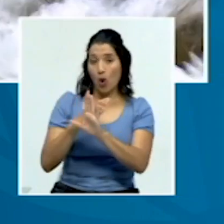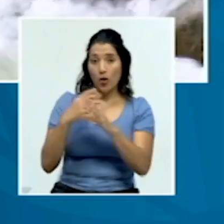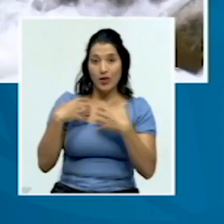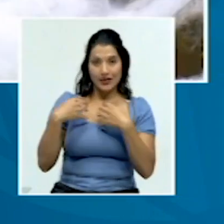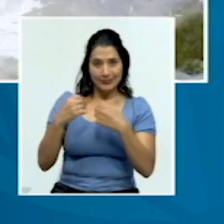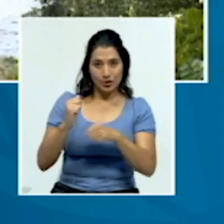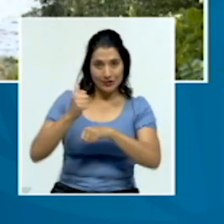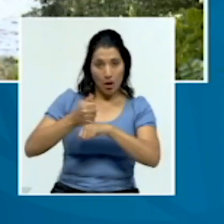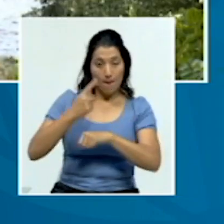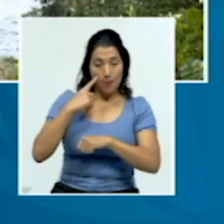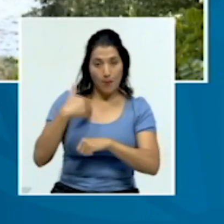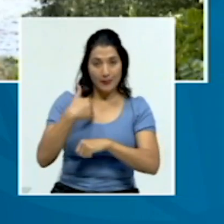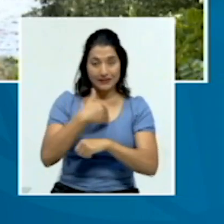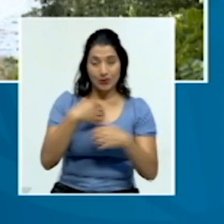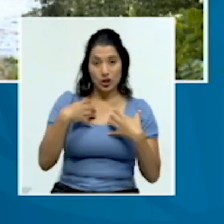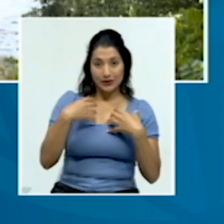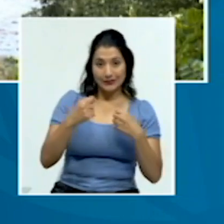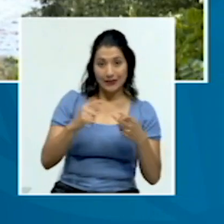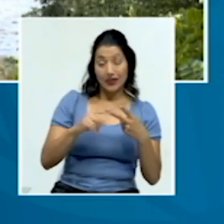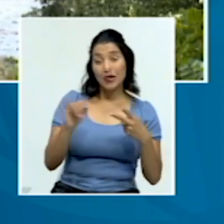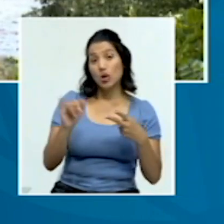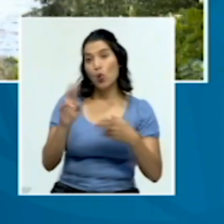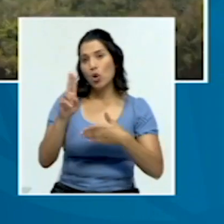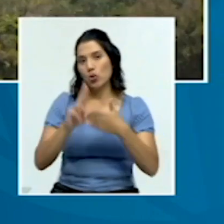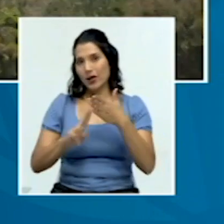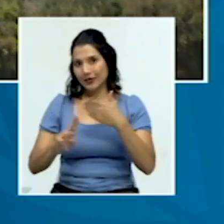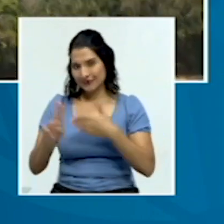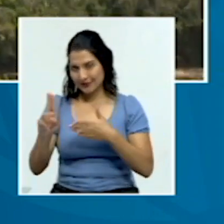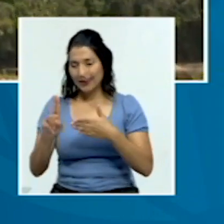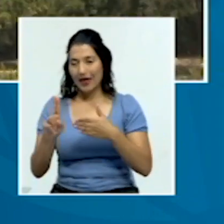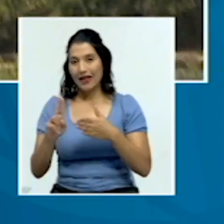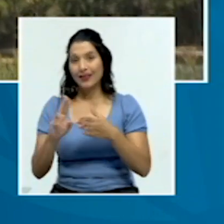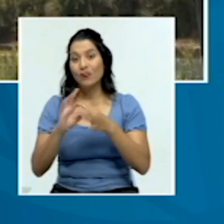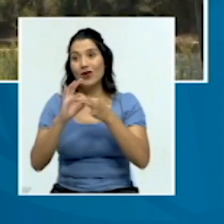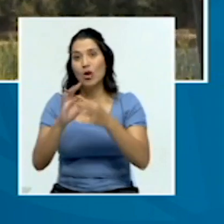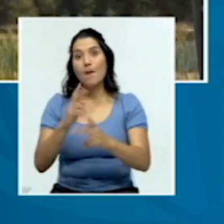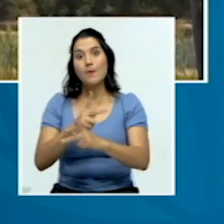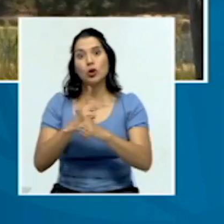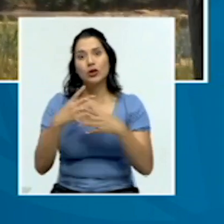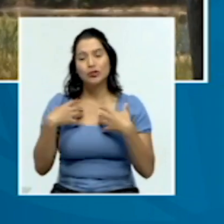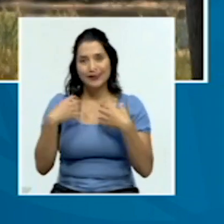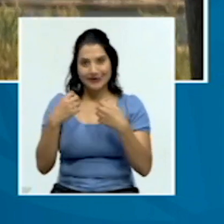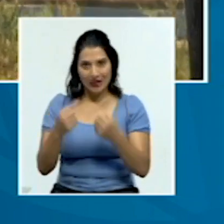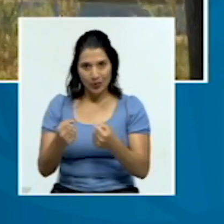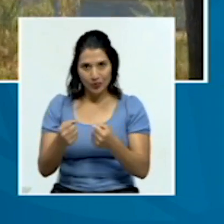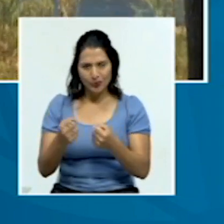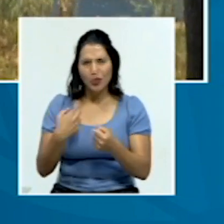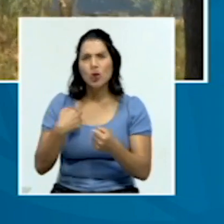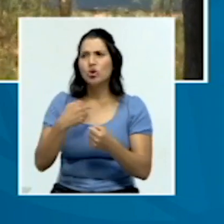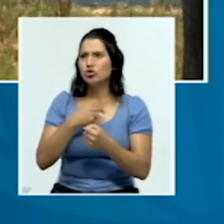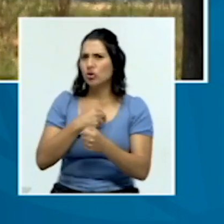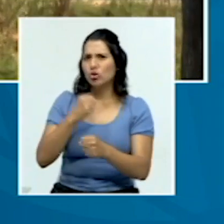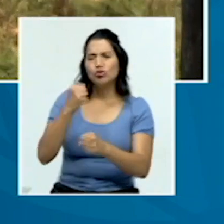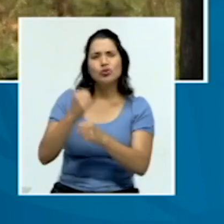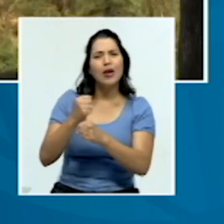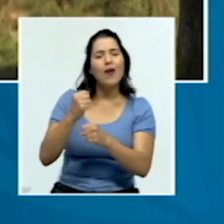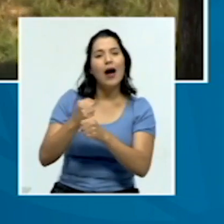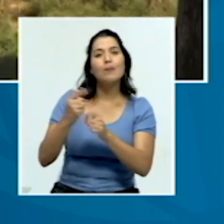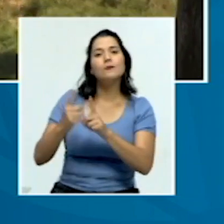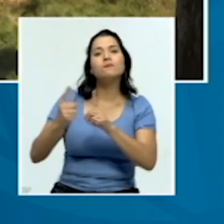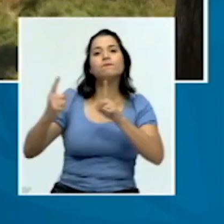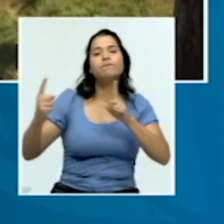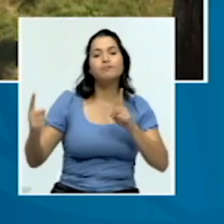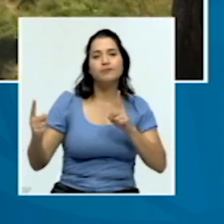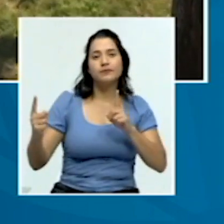Salud como por las instituciones universitarias de protección en salud, de trabajar a distancia para